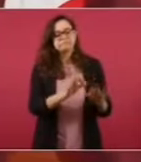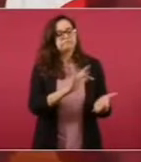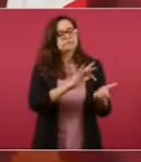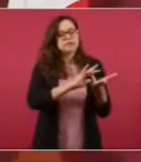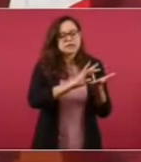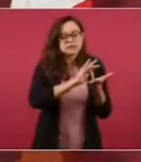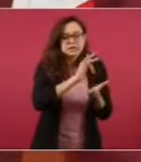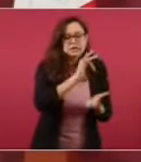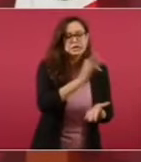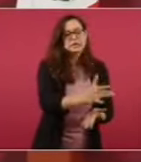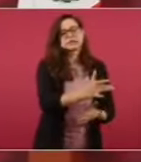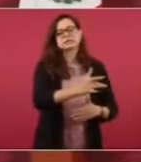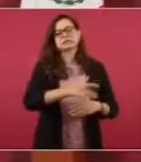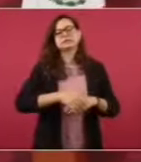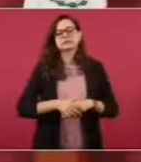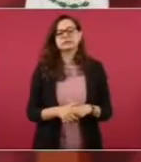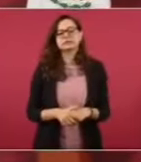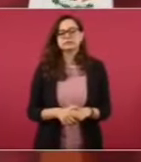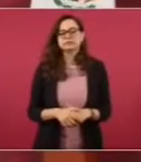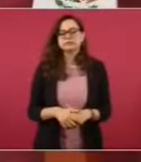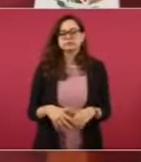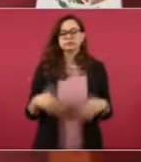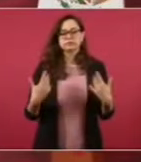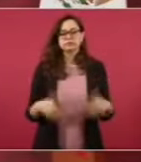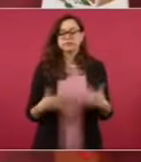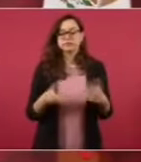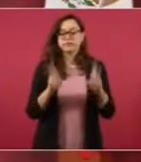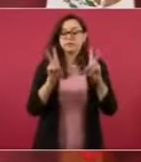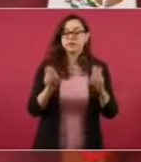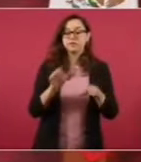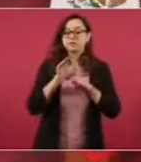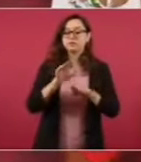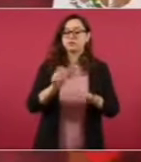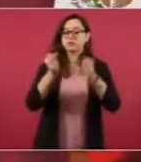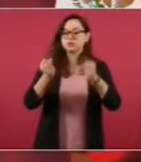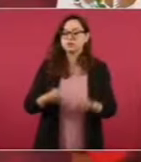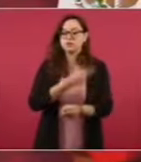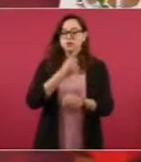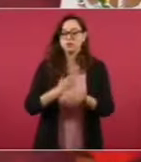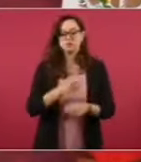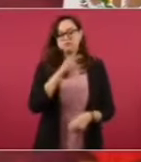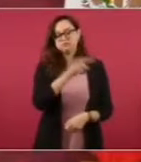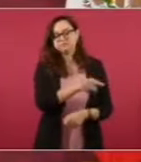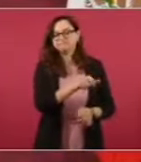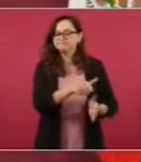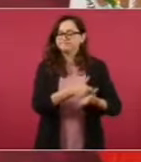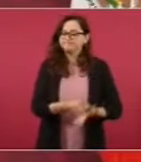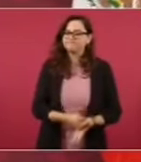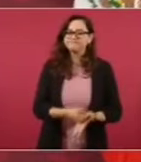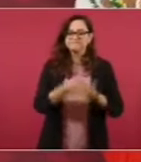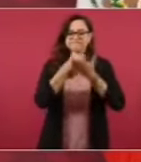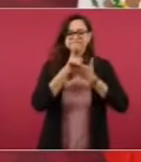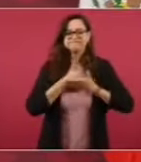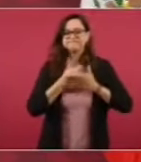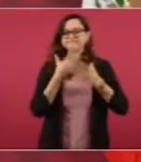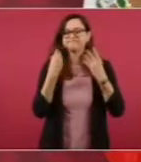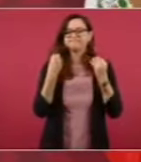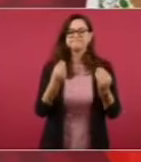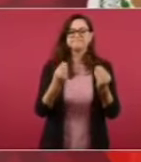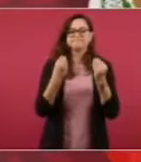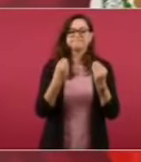esta materia, nos ha ayudado muchísimo, es